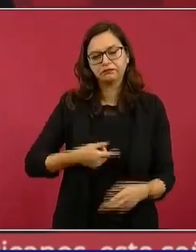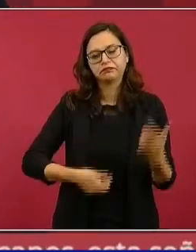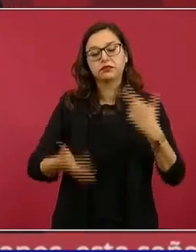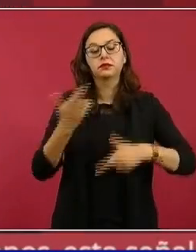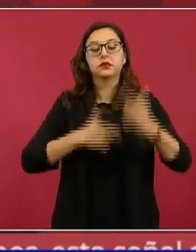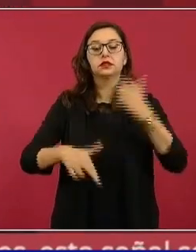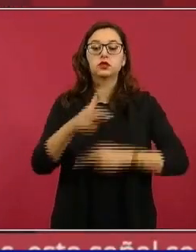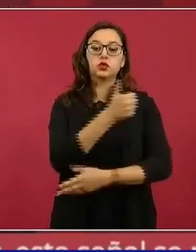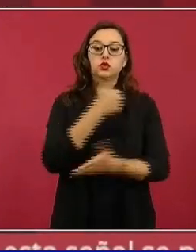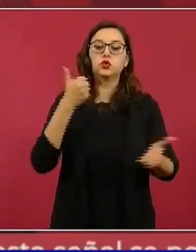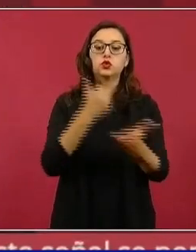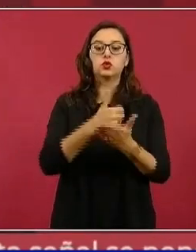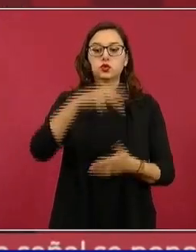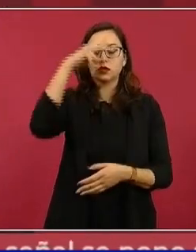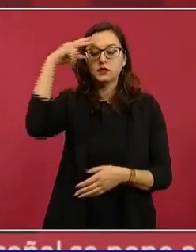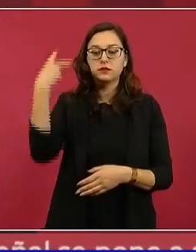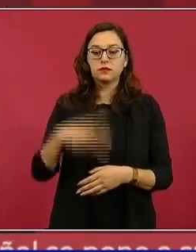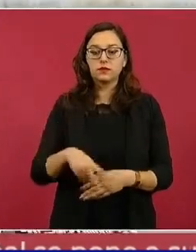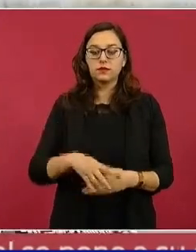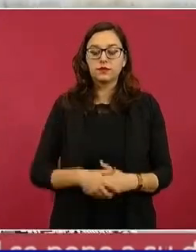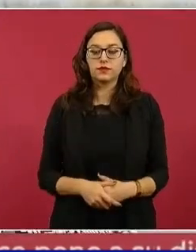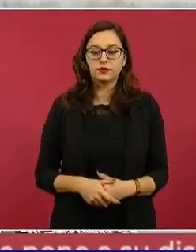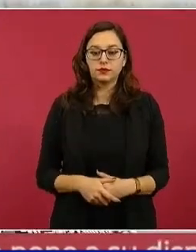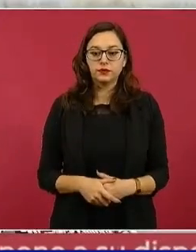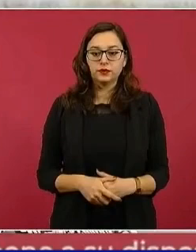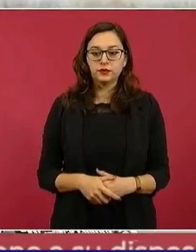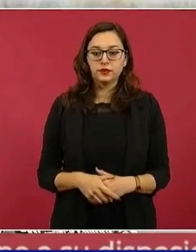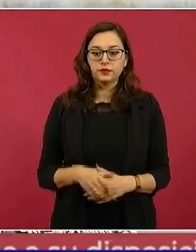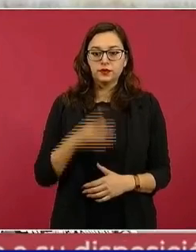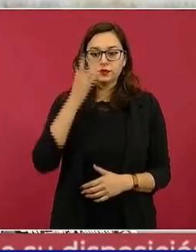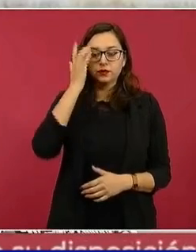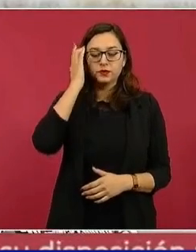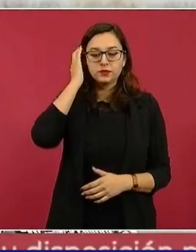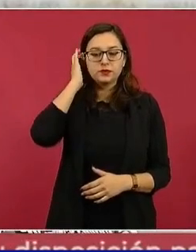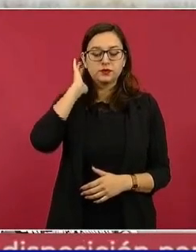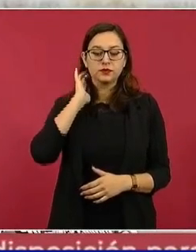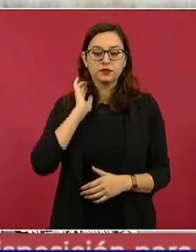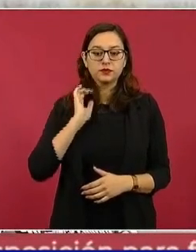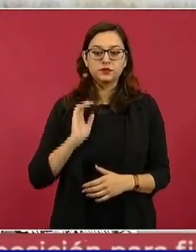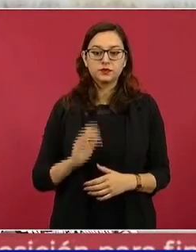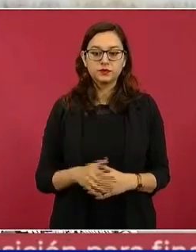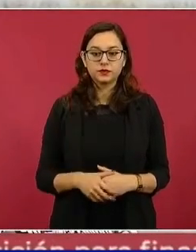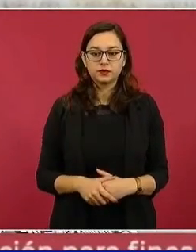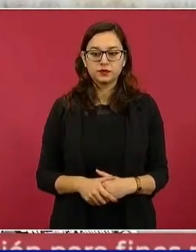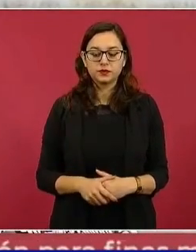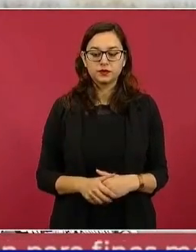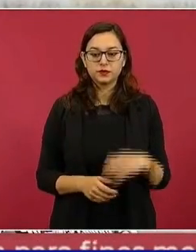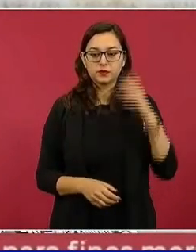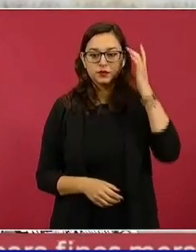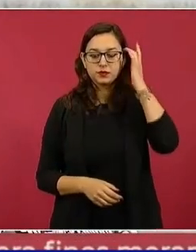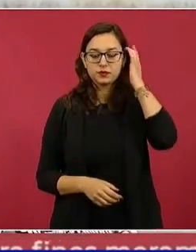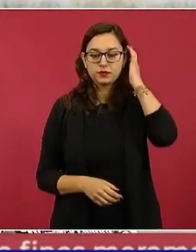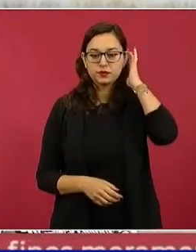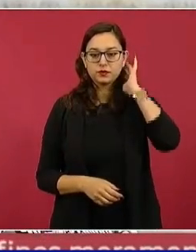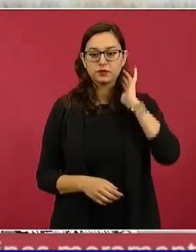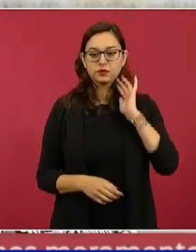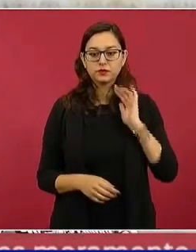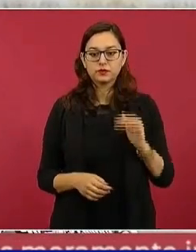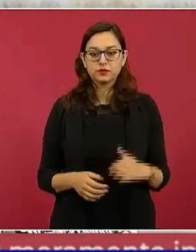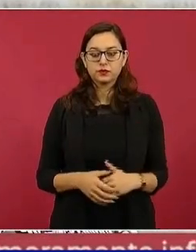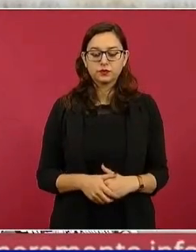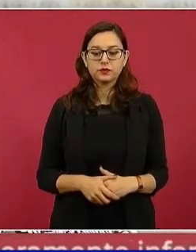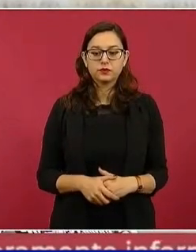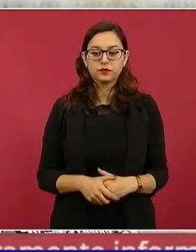de México. Vamos a aprovechar el tiempo para informarles